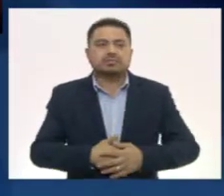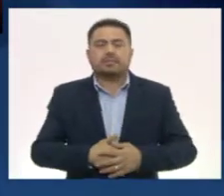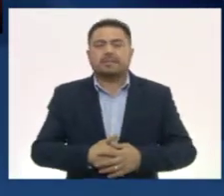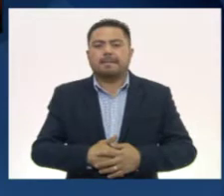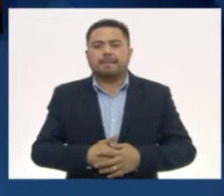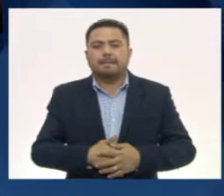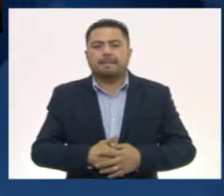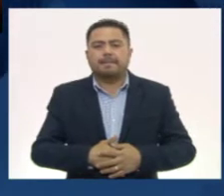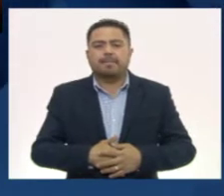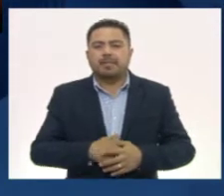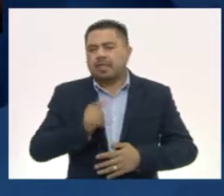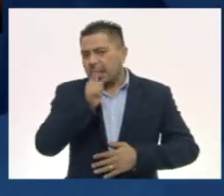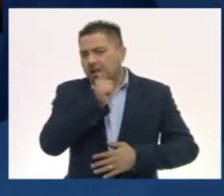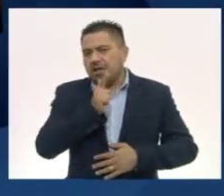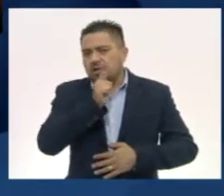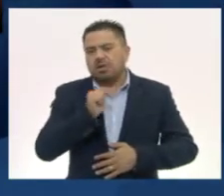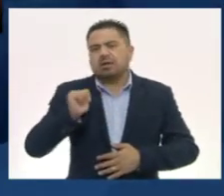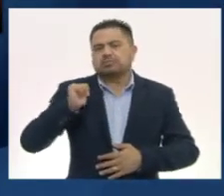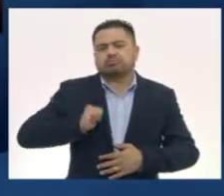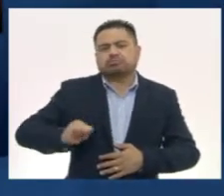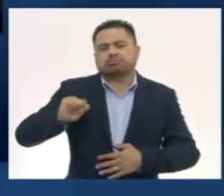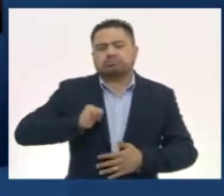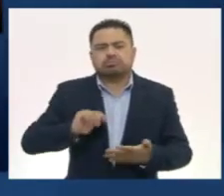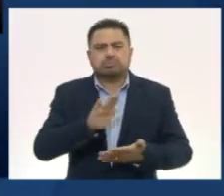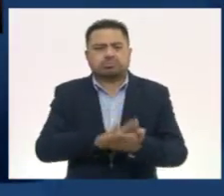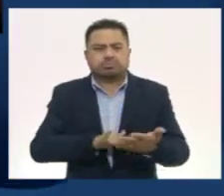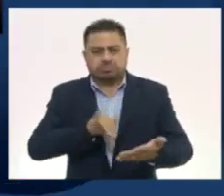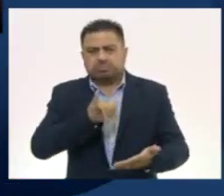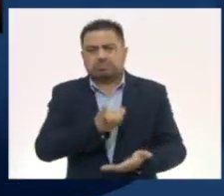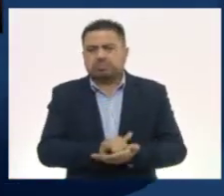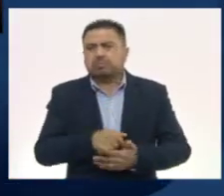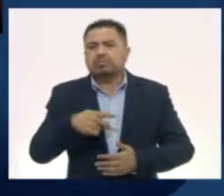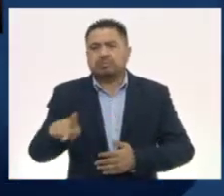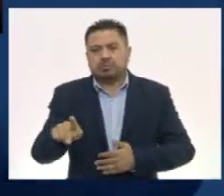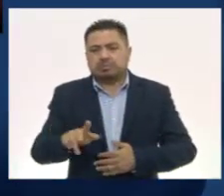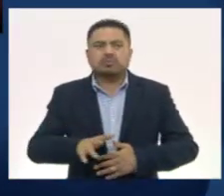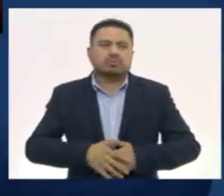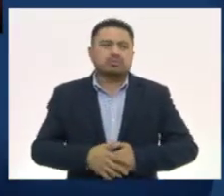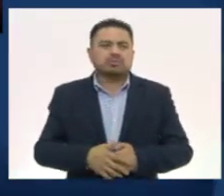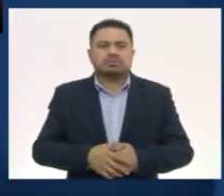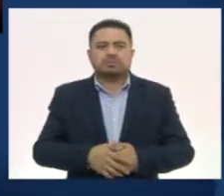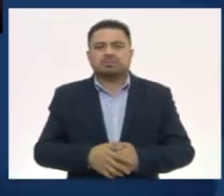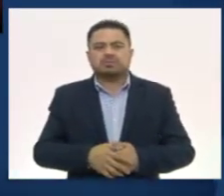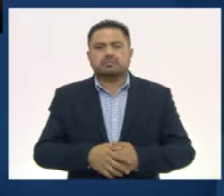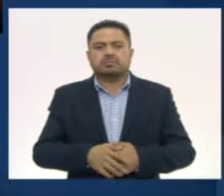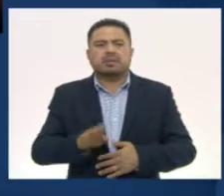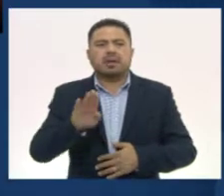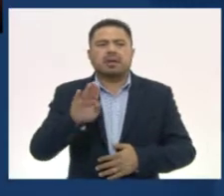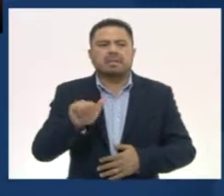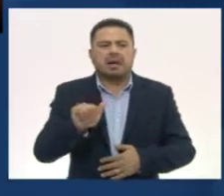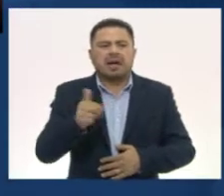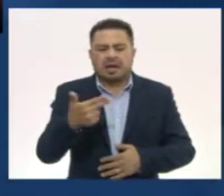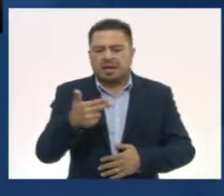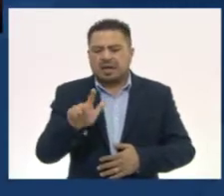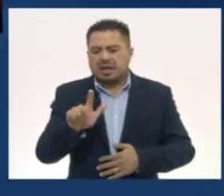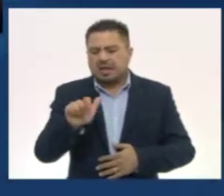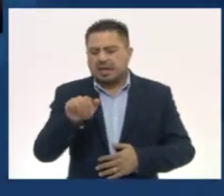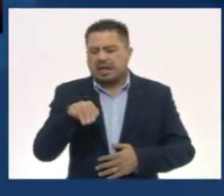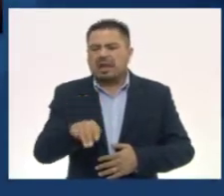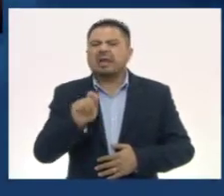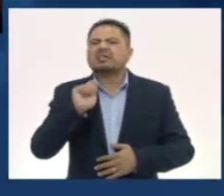En la lengua de los antiguos mayas se le bajalam. Bajalam quiere decir